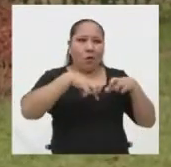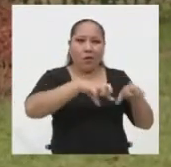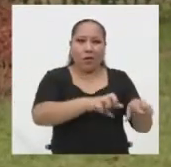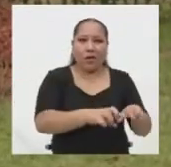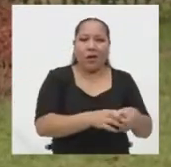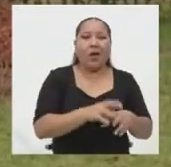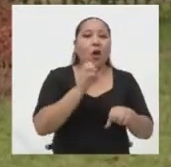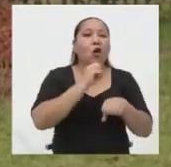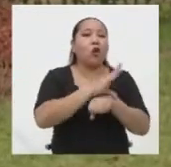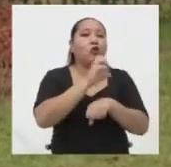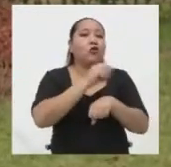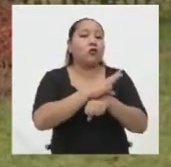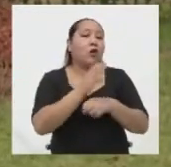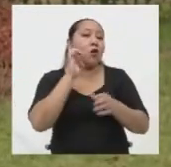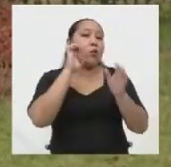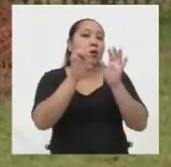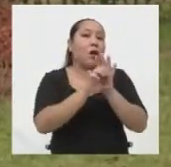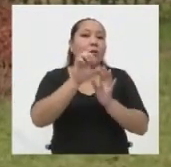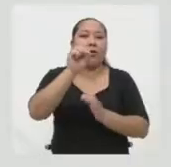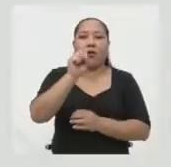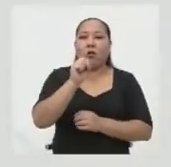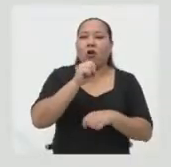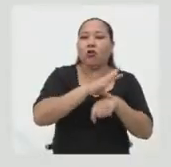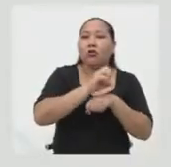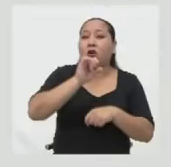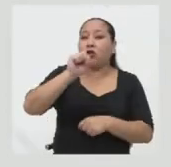especializado de entidades como, por ejemplo, la SUNEDU?